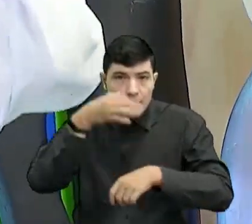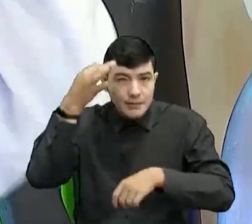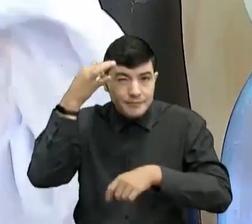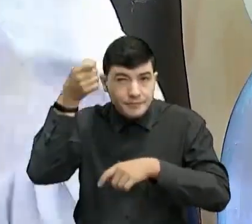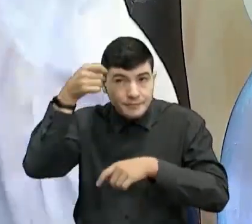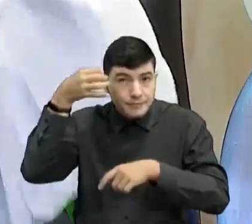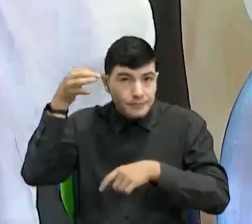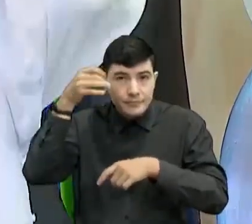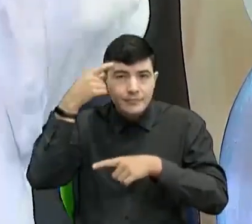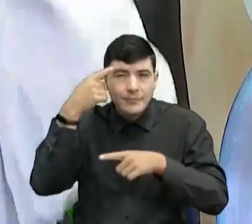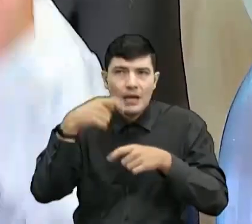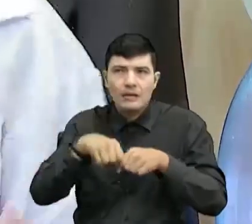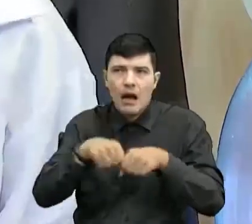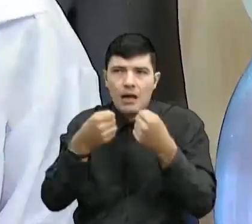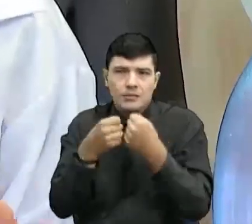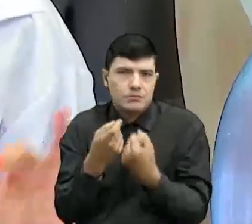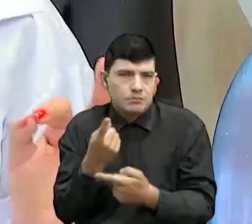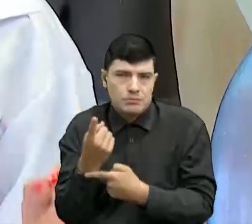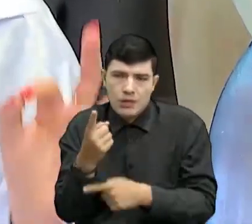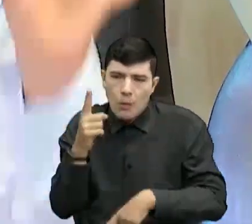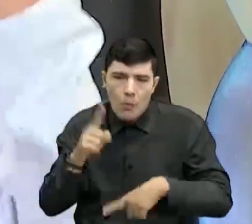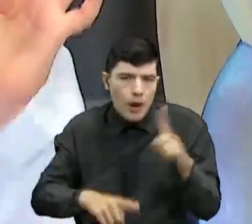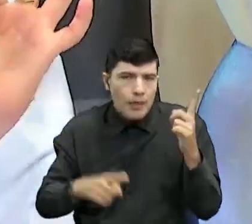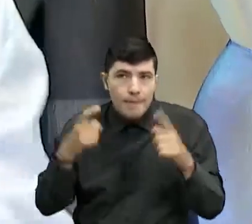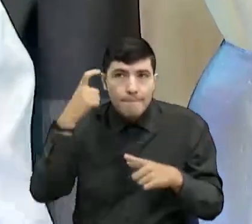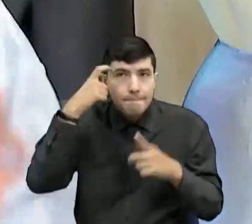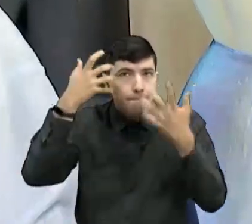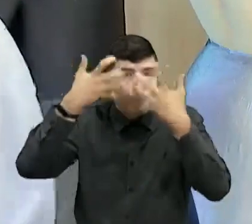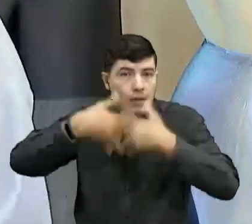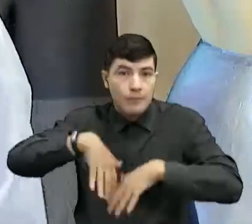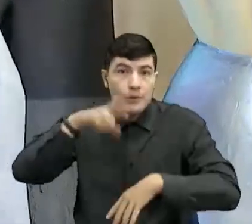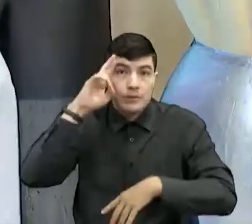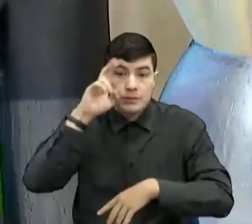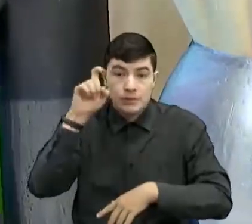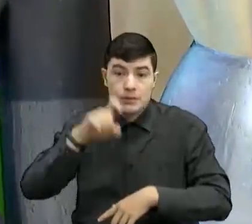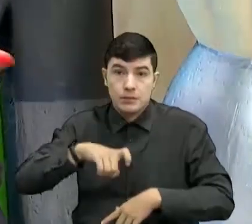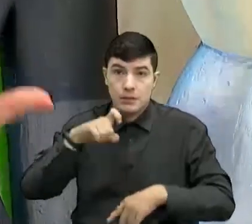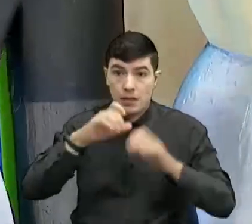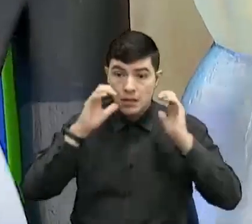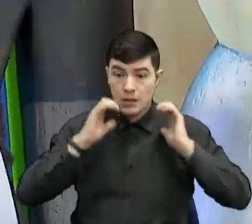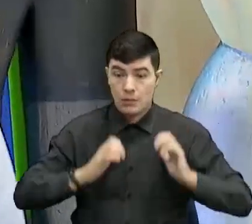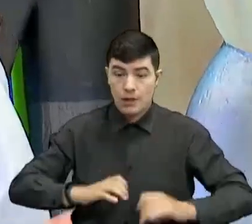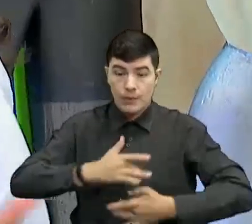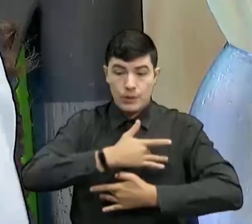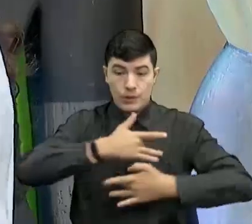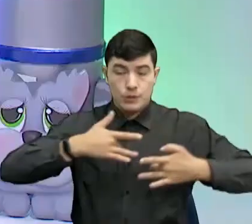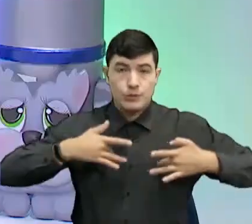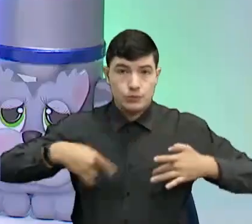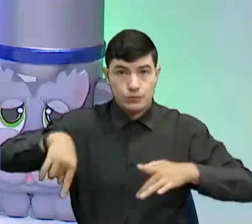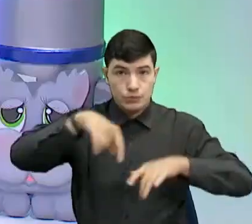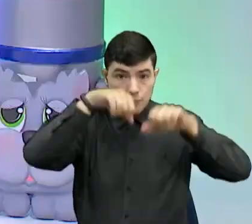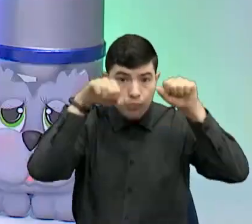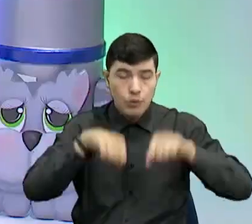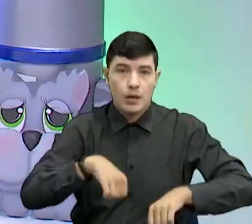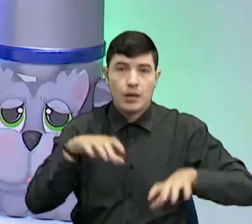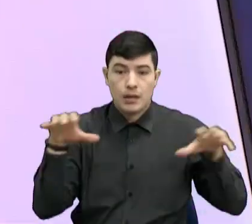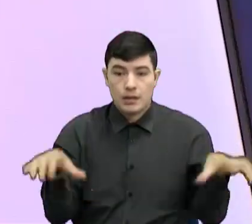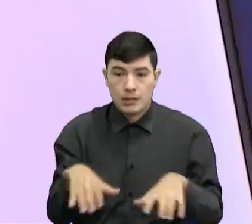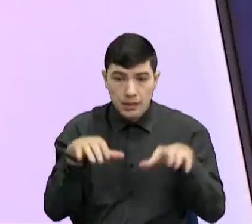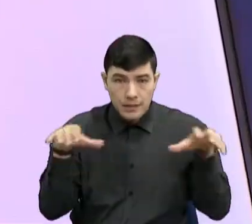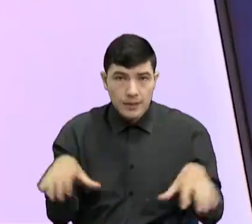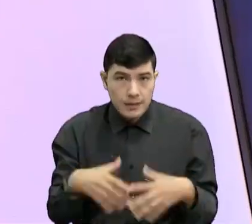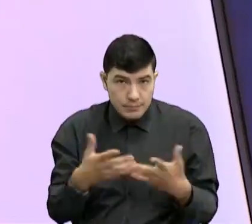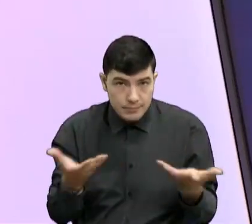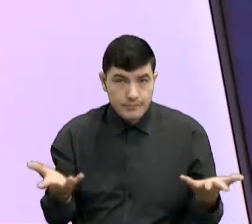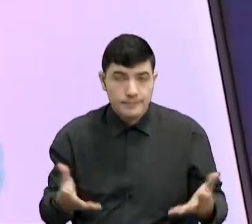pensar. Entonces, necesitamos estar en completo estado saludable para que puedan hacer sus actividades. Arianita, mis